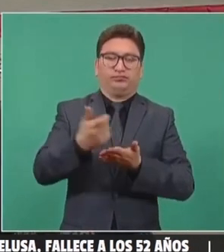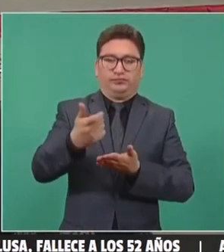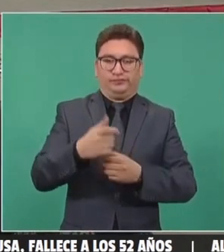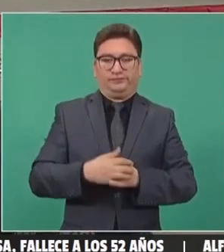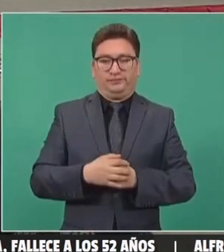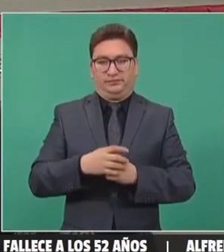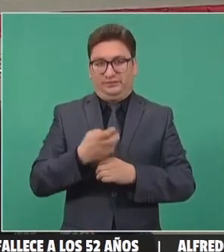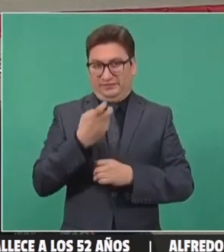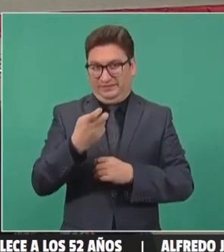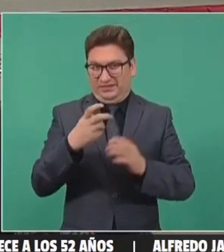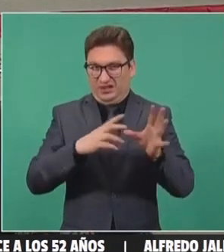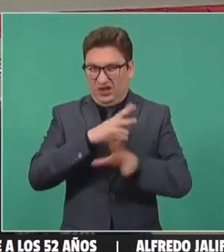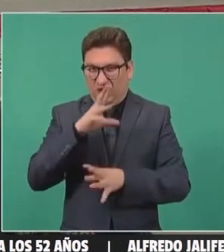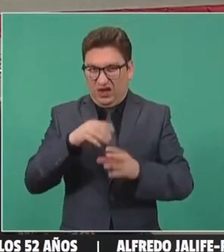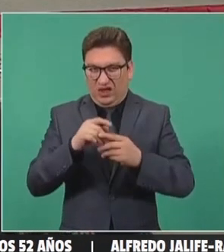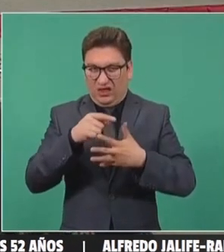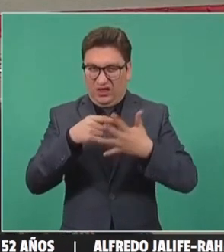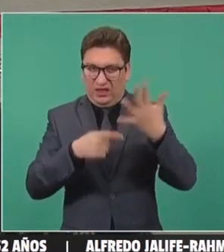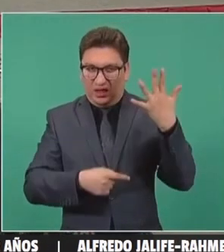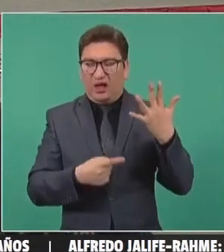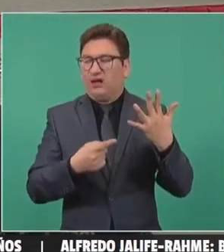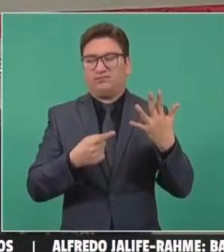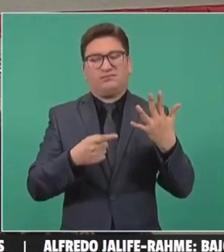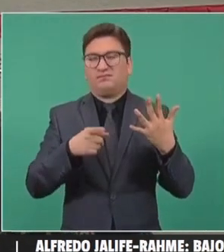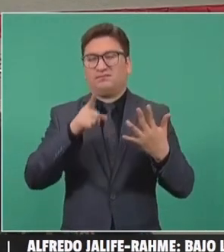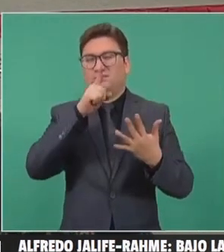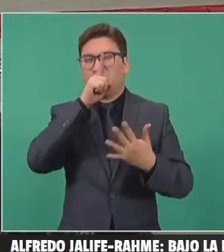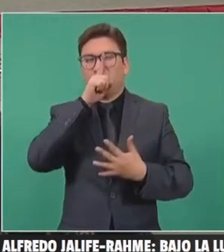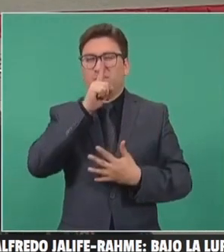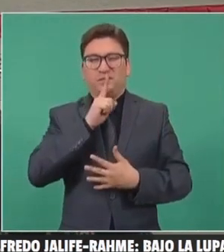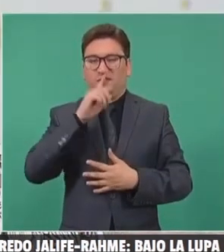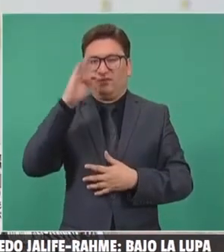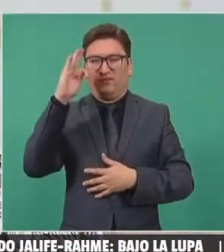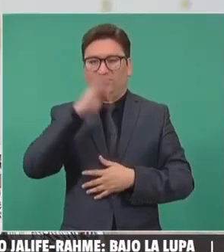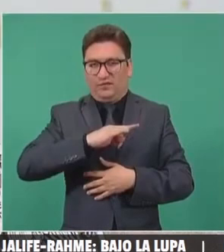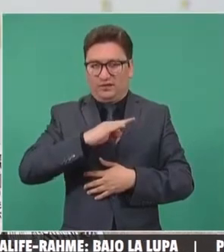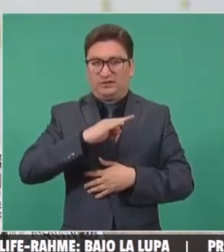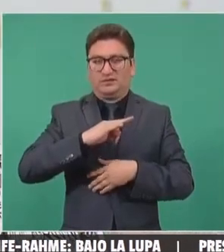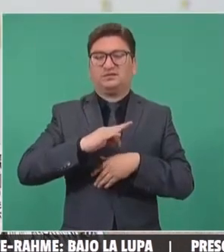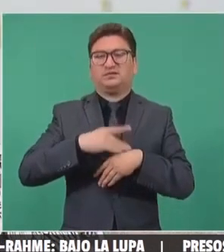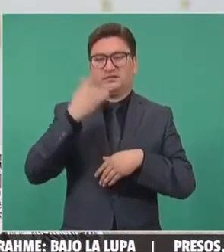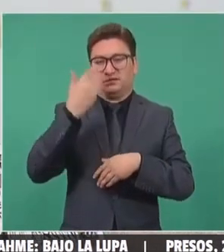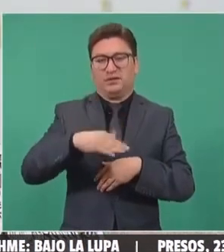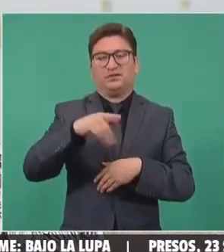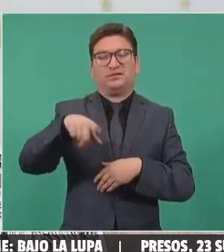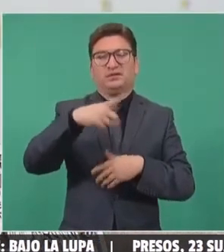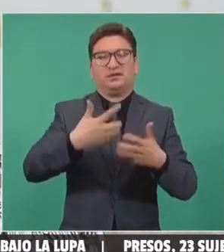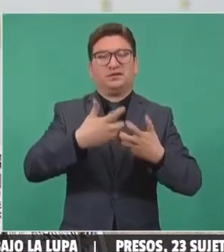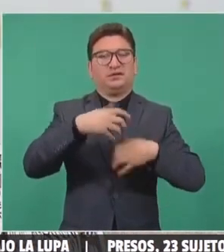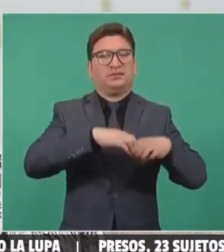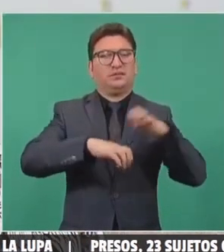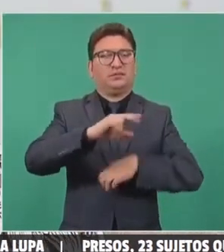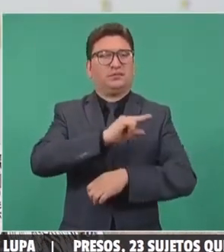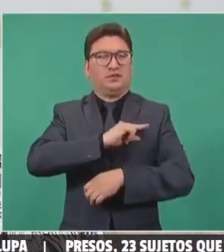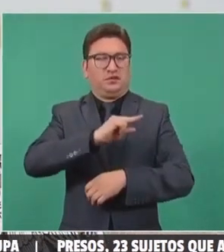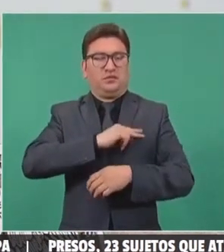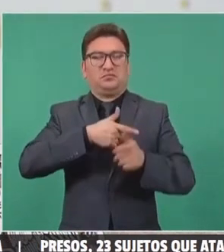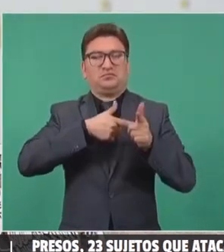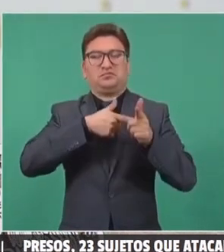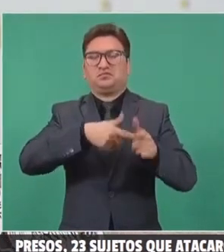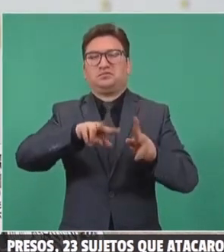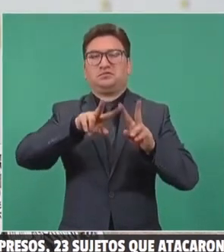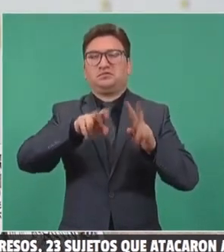Todo eso es falso. Ese amarillismo no toma en cuenta que las empresas privadas seguirán en el mercado